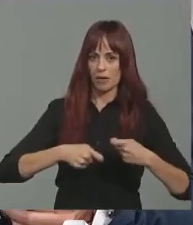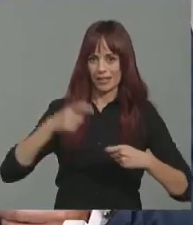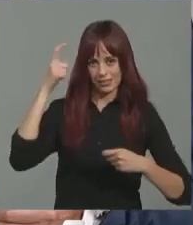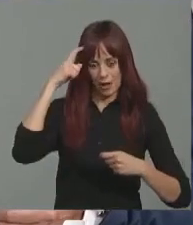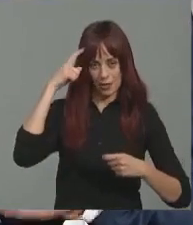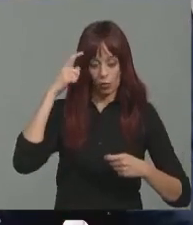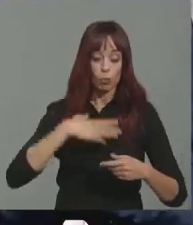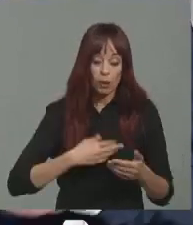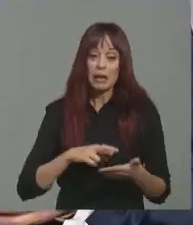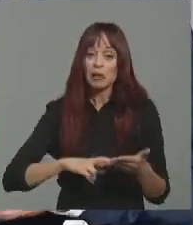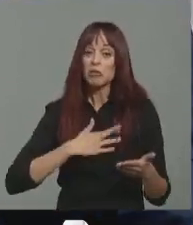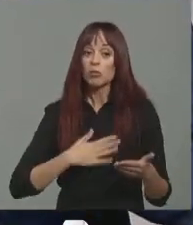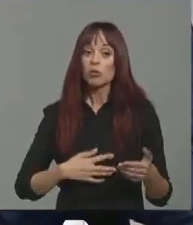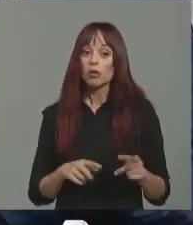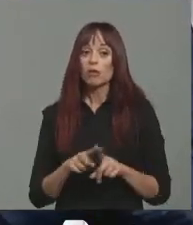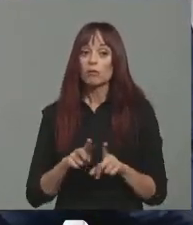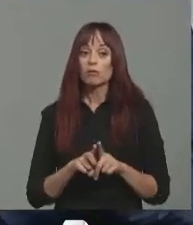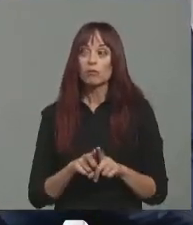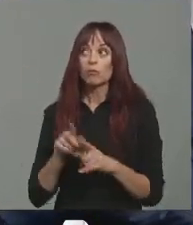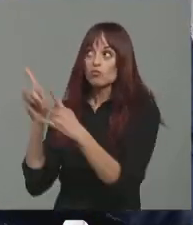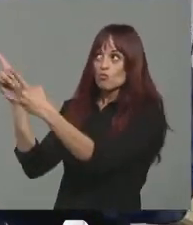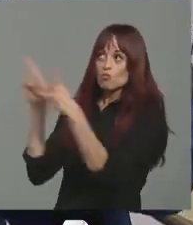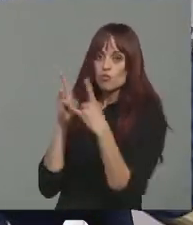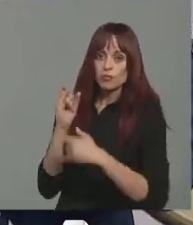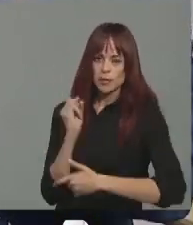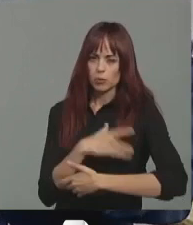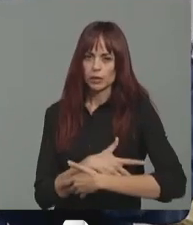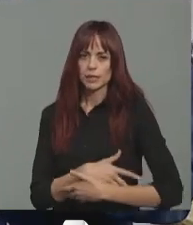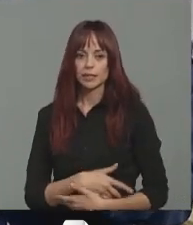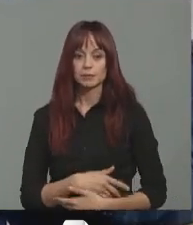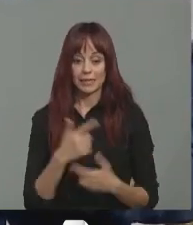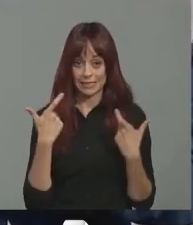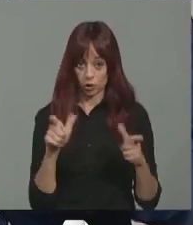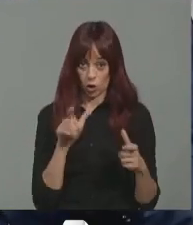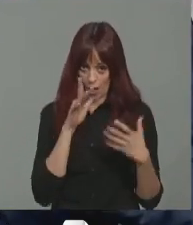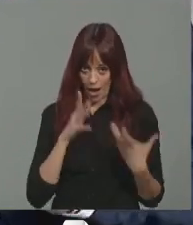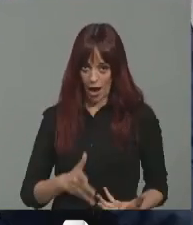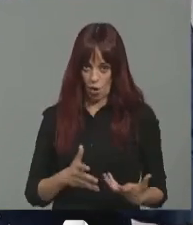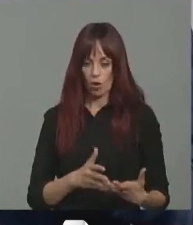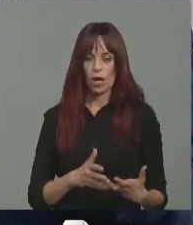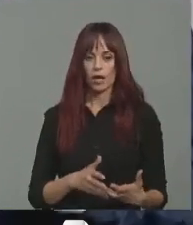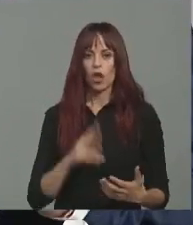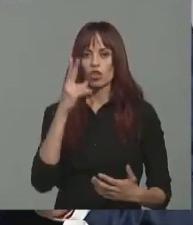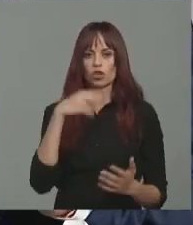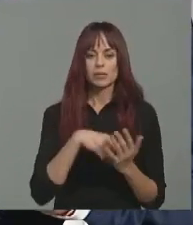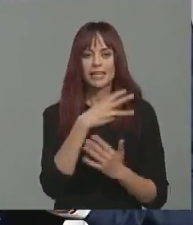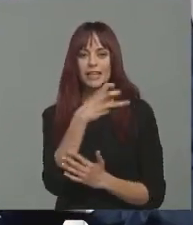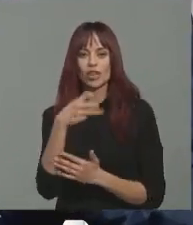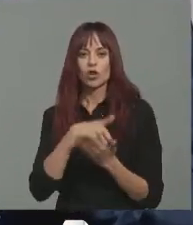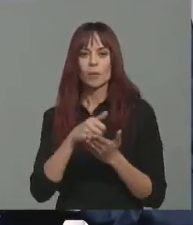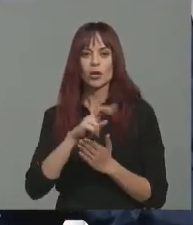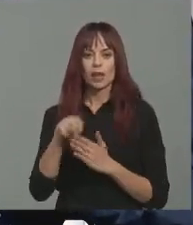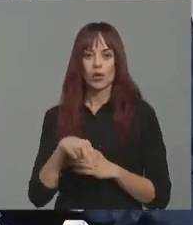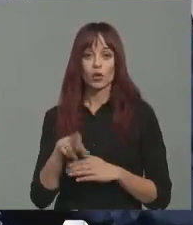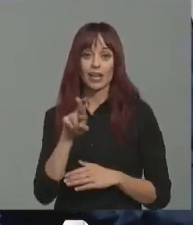posicione en el mismo y atraiga importantes inversiones. Miren, es sector que a día de hoy está moviendo 2.300 millones de euros en la